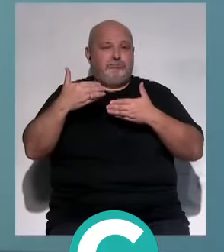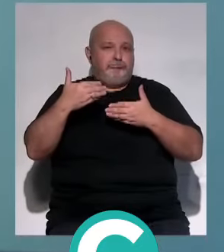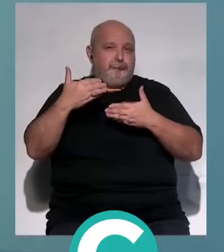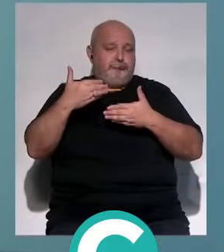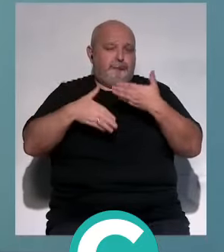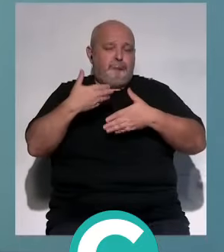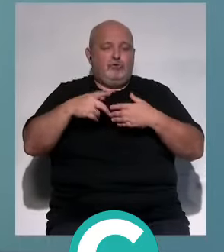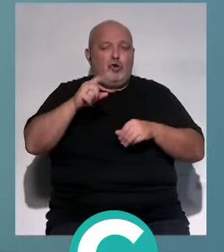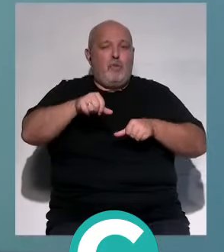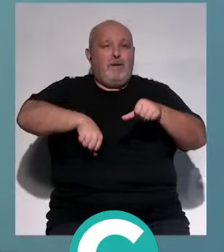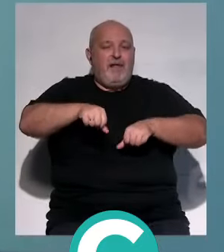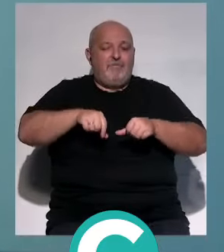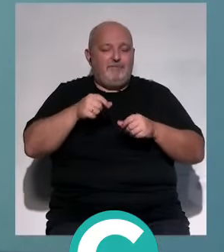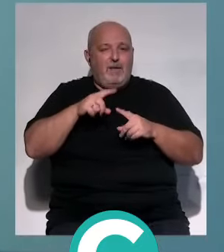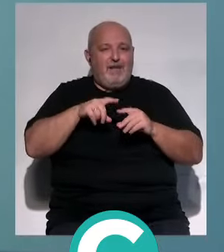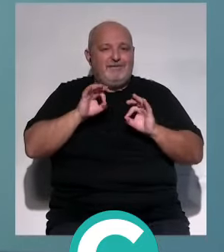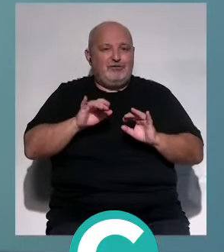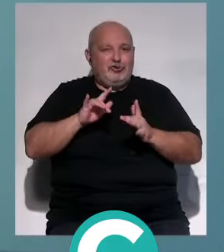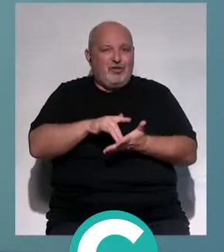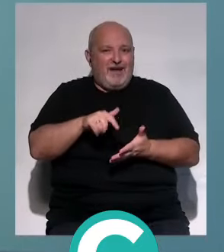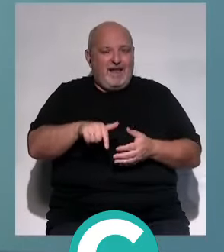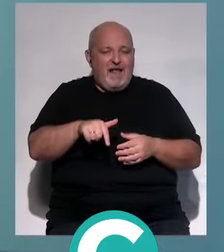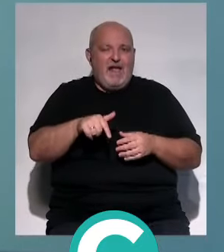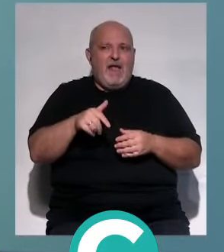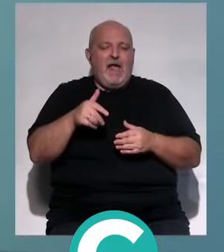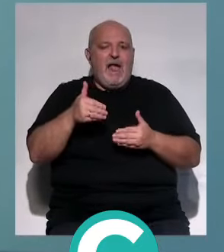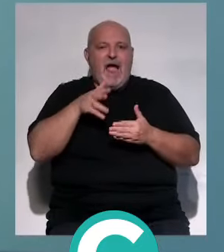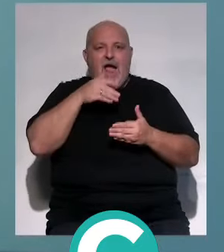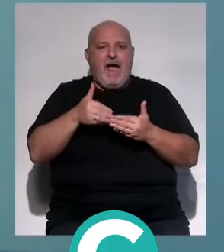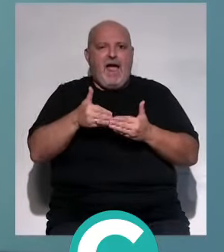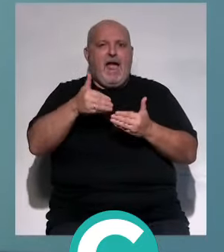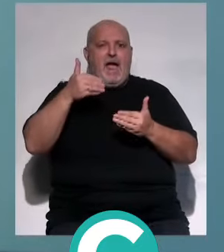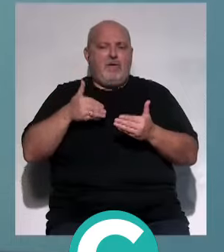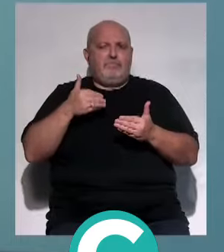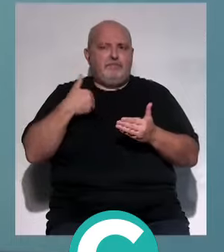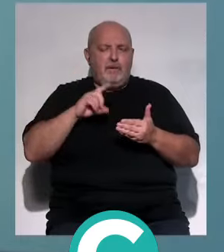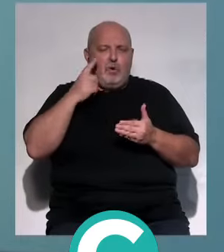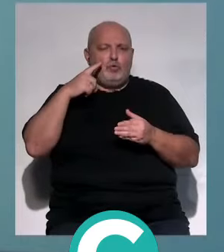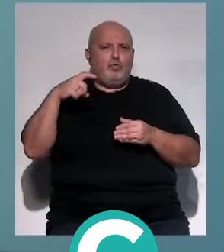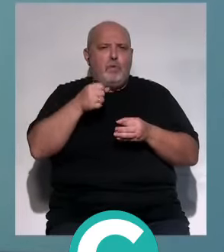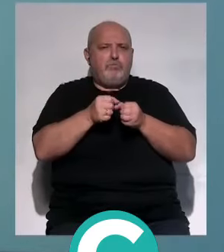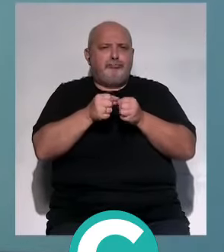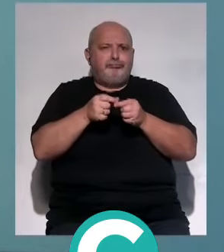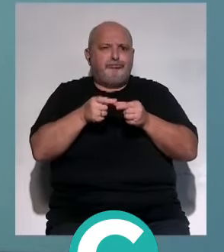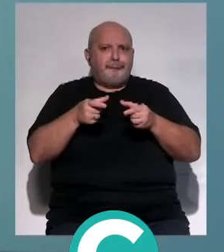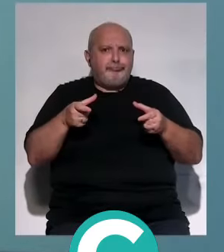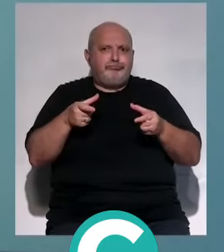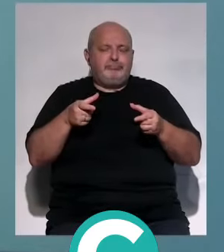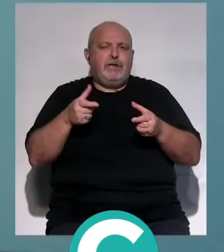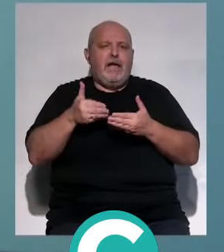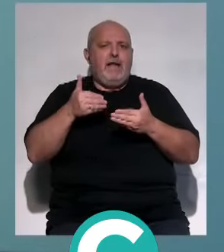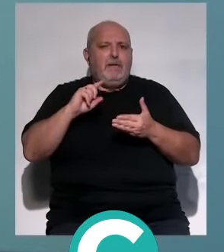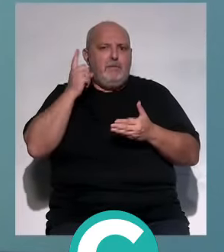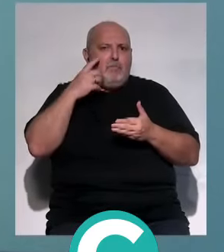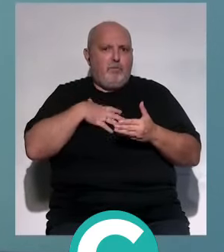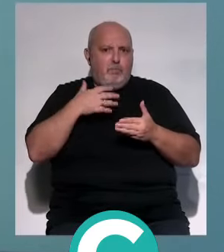operábamos al paciente, cómo de infiltrante es ese tumor y si ese tumor se va a beneficiar de...